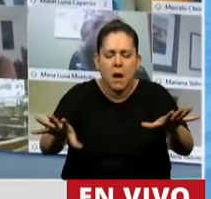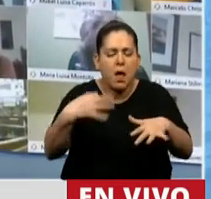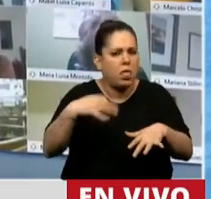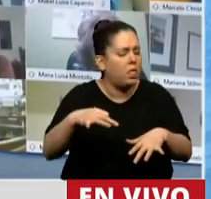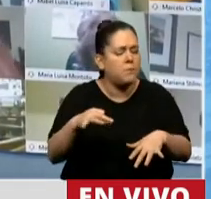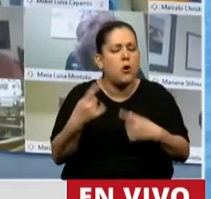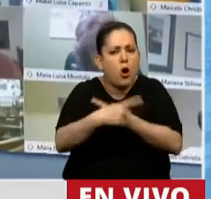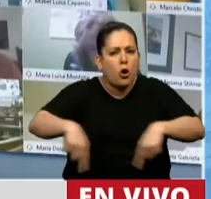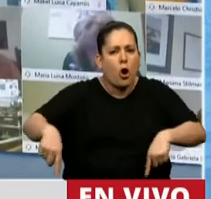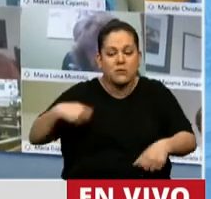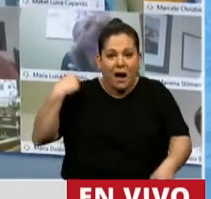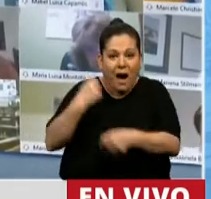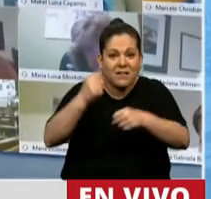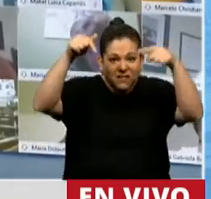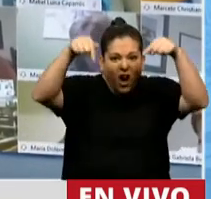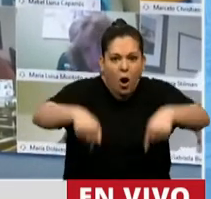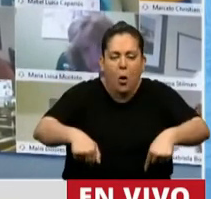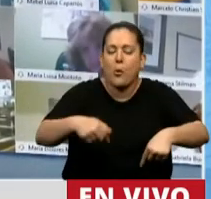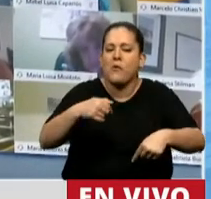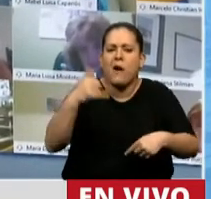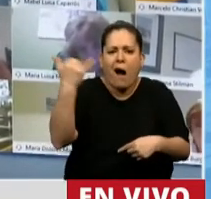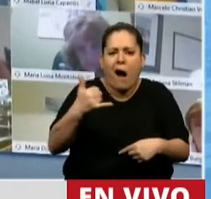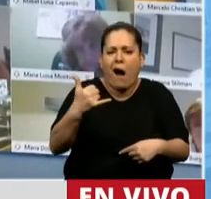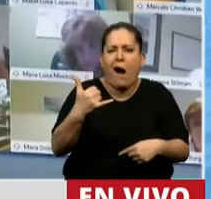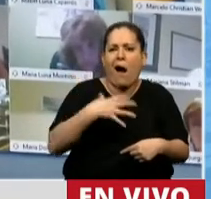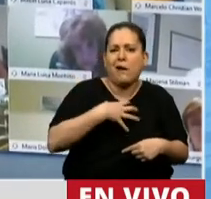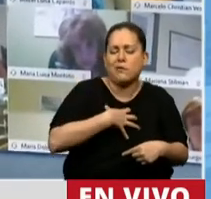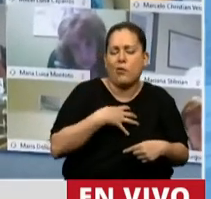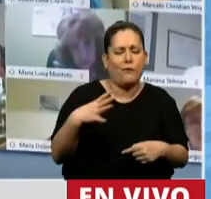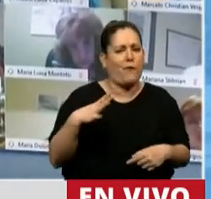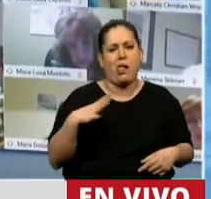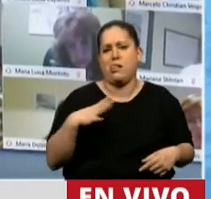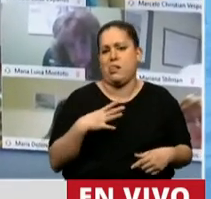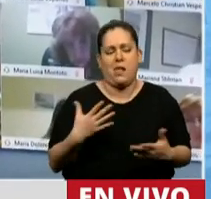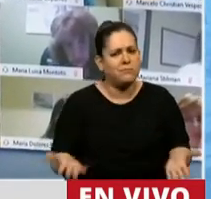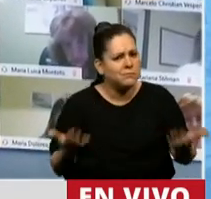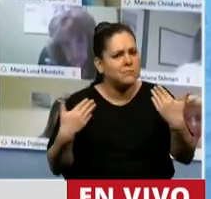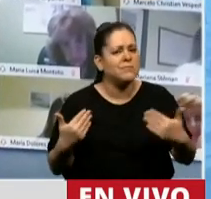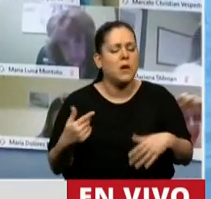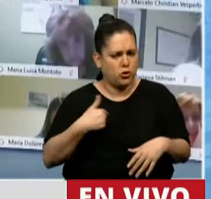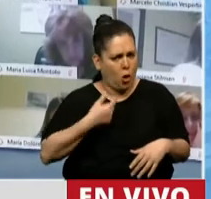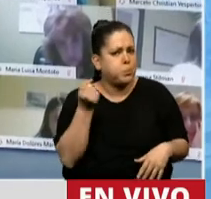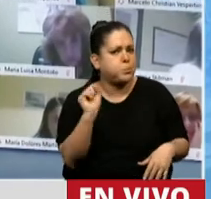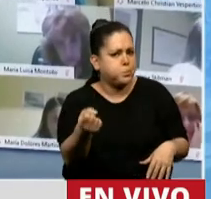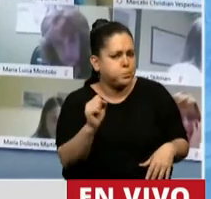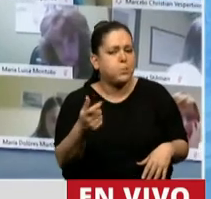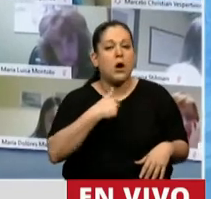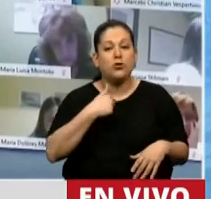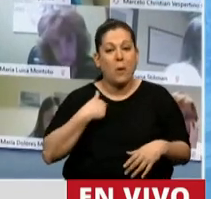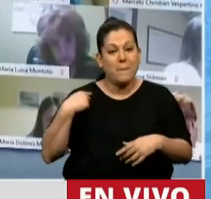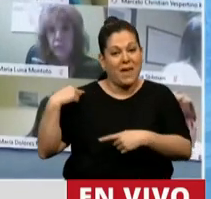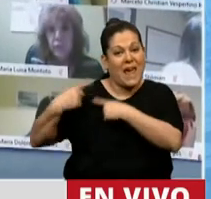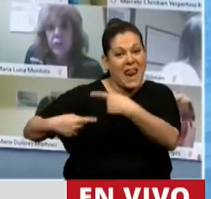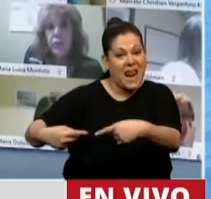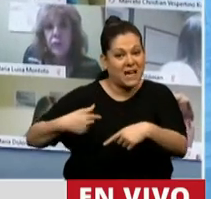lamentablemente ha sido ineptitud en muchísimos sentidos y generacionalmente me toca muy de cerca. Yo pertenezco a una generación